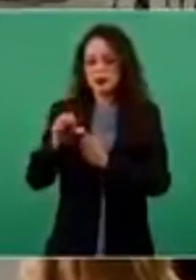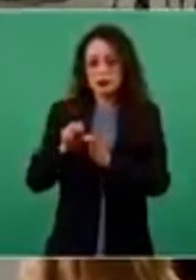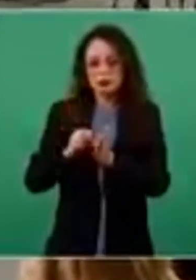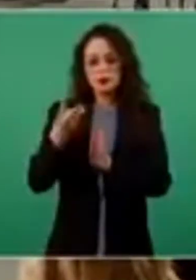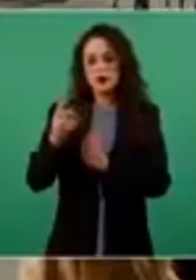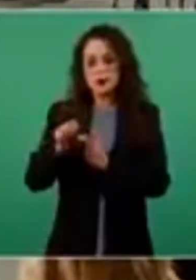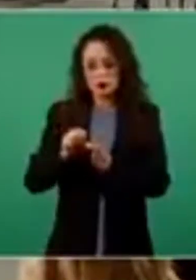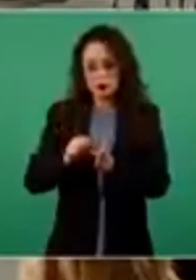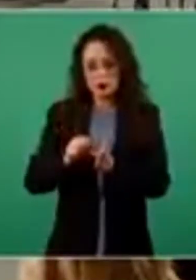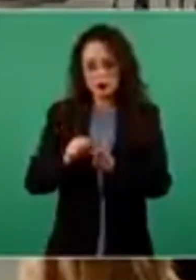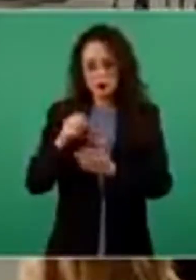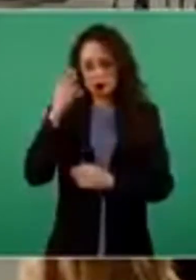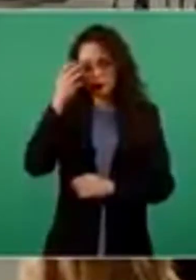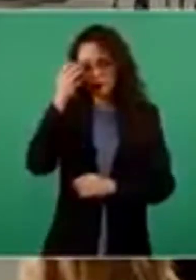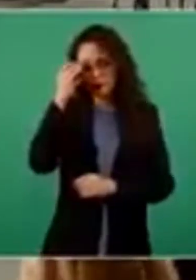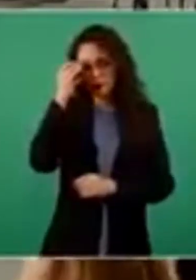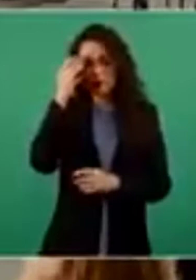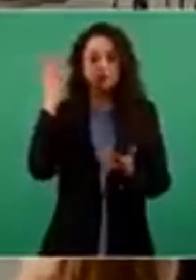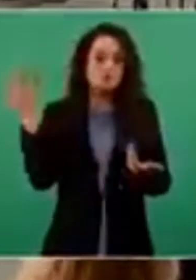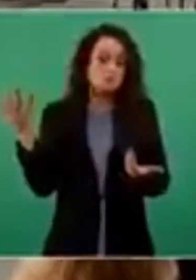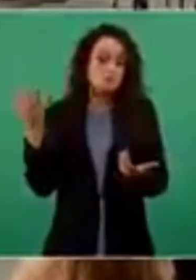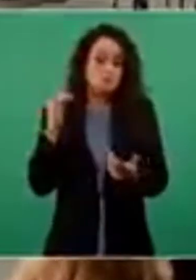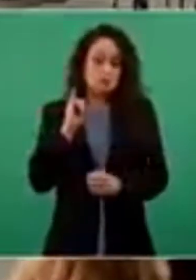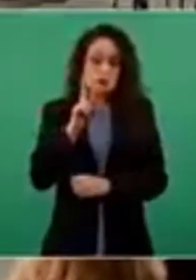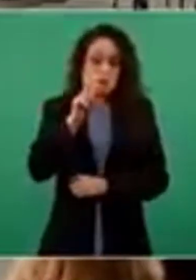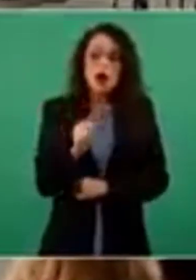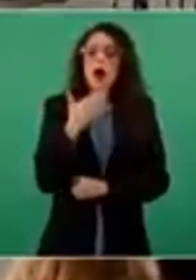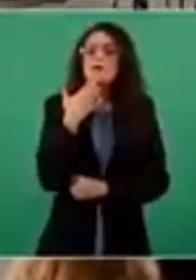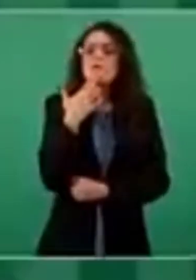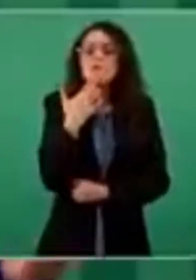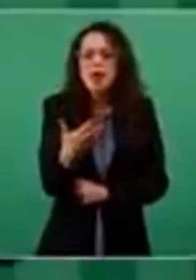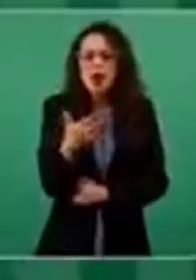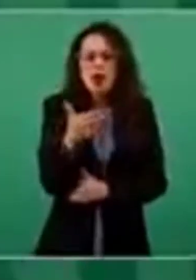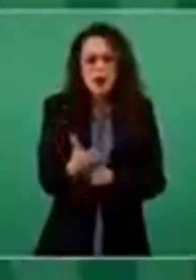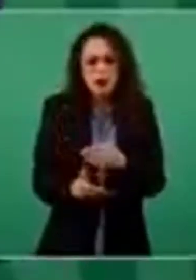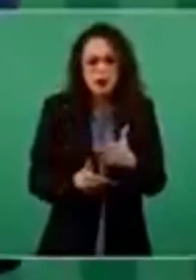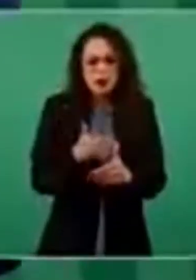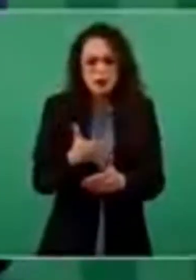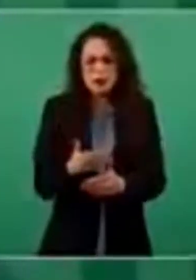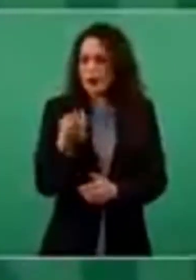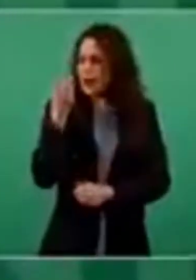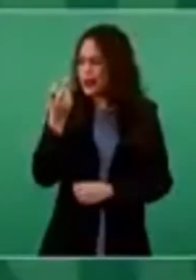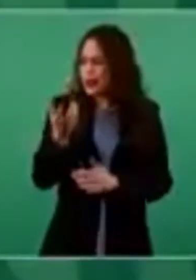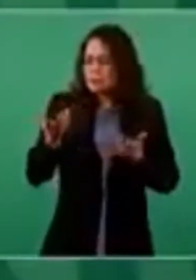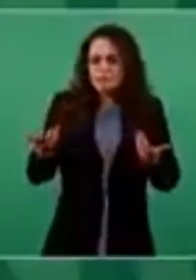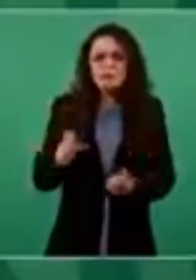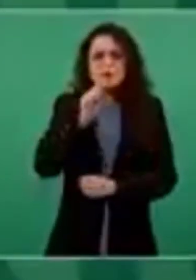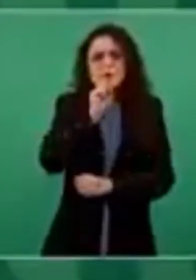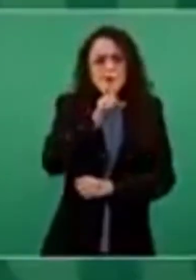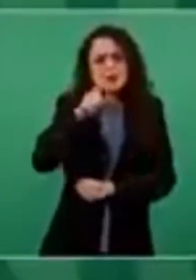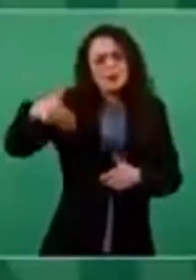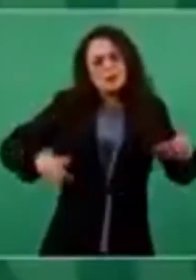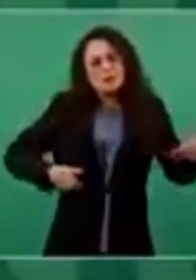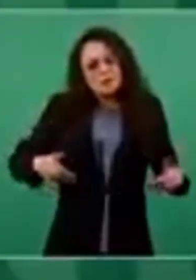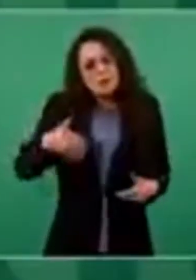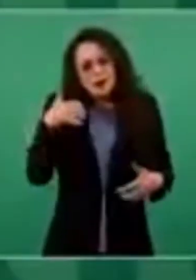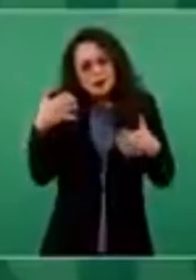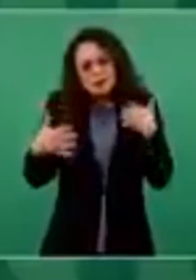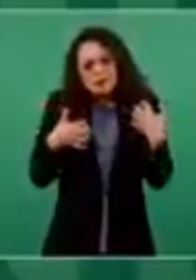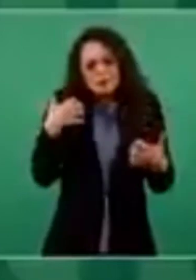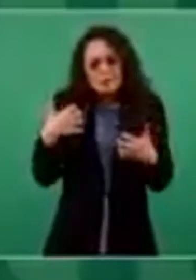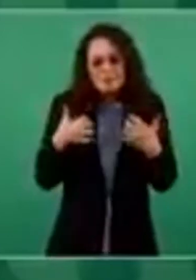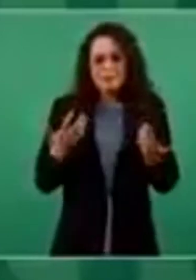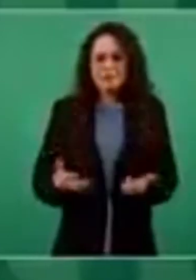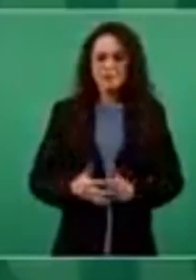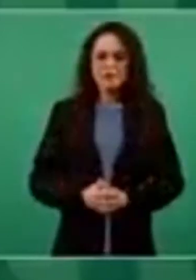Entonces, vamos muy bien. También les molestó muchísimo lo de